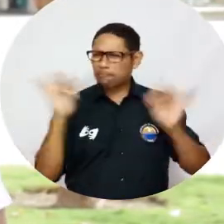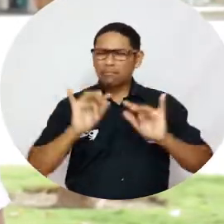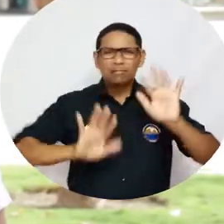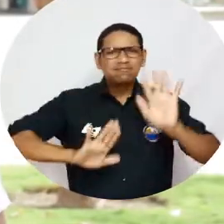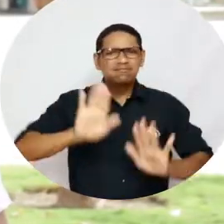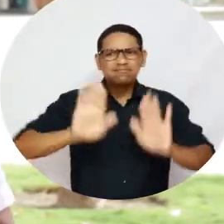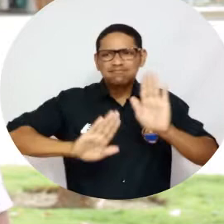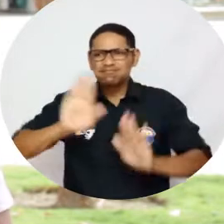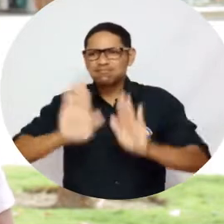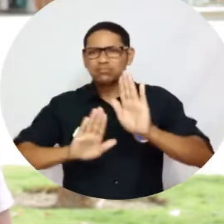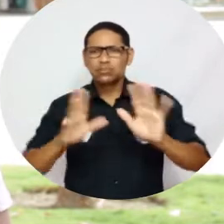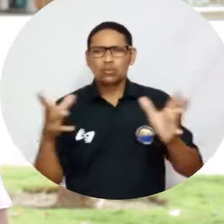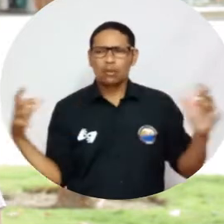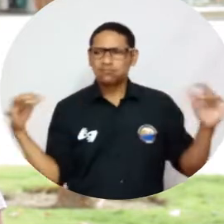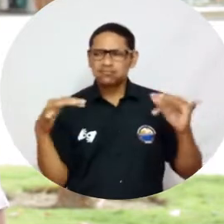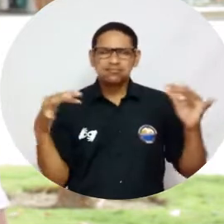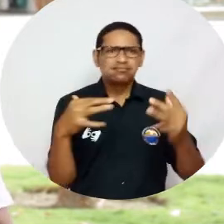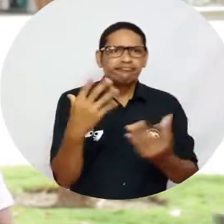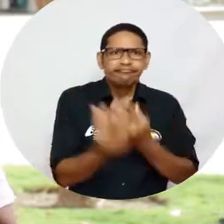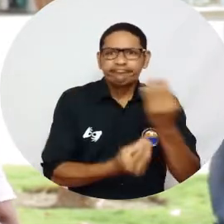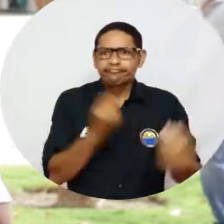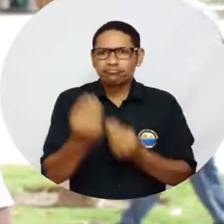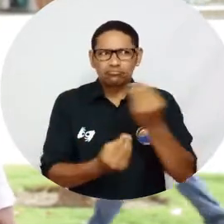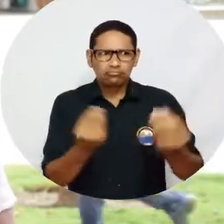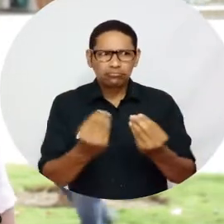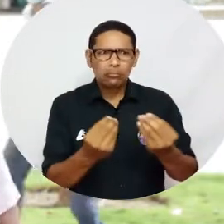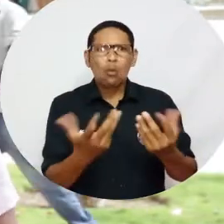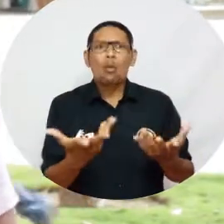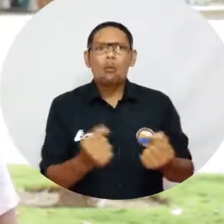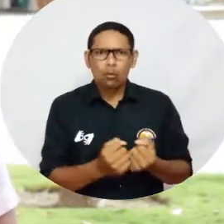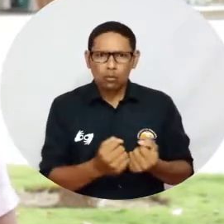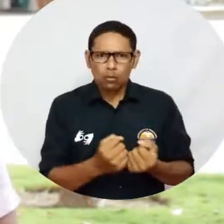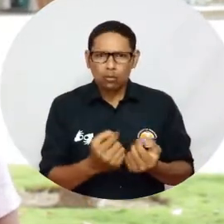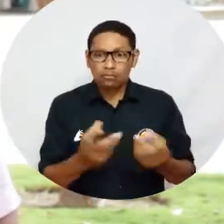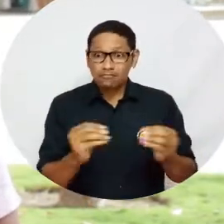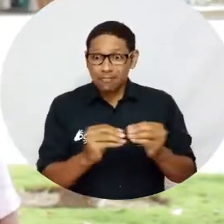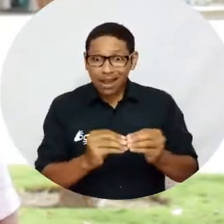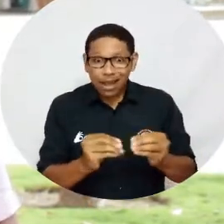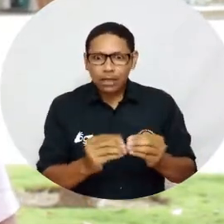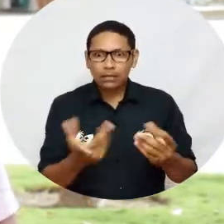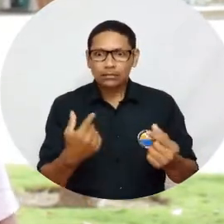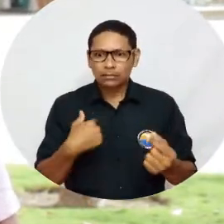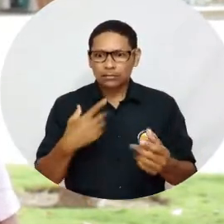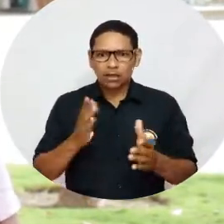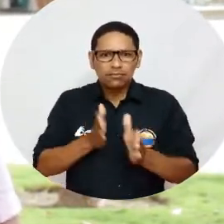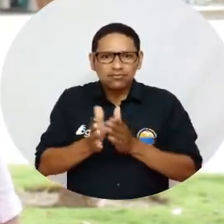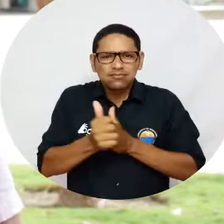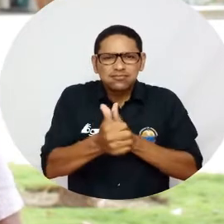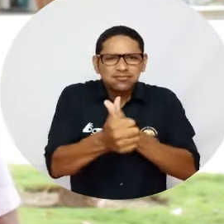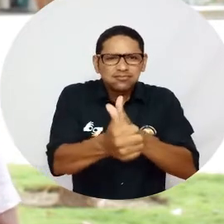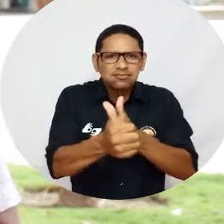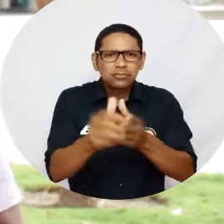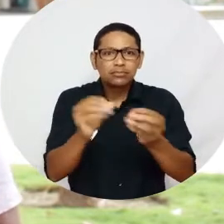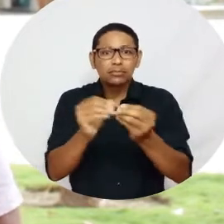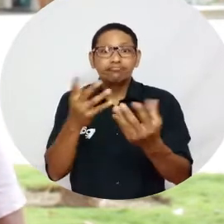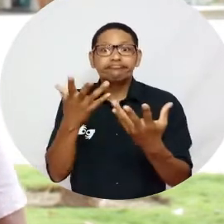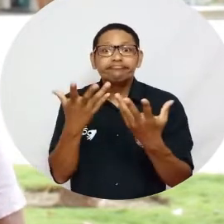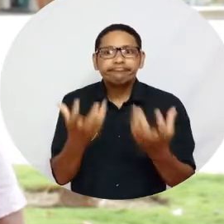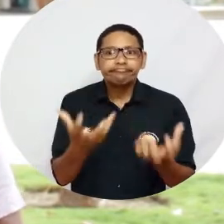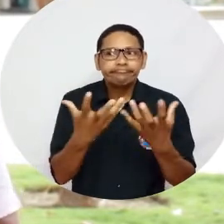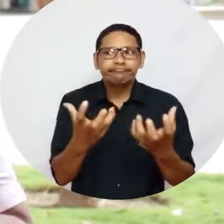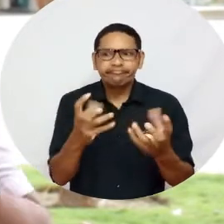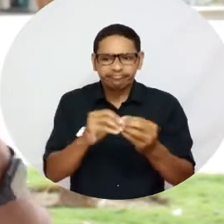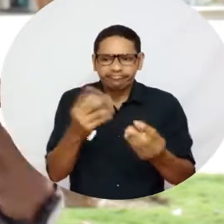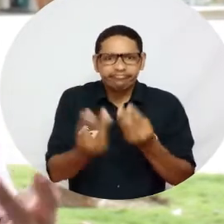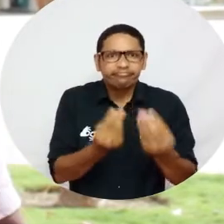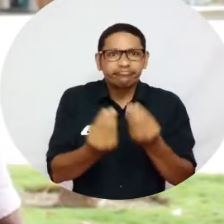masiva, tanto de encuestas como de asamblea, para poder definirnos y consolidar un punto de argumentación sobre cuál es el destino que queremos